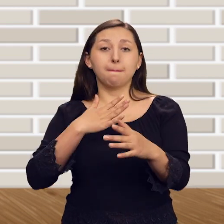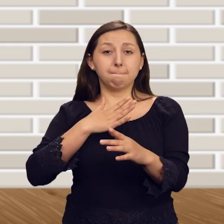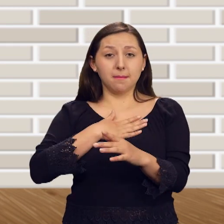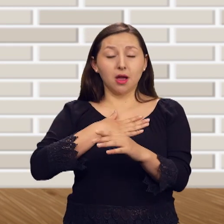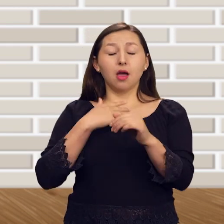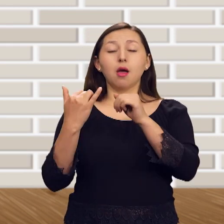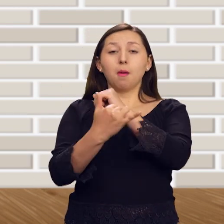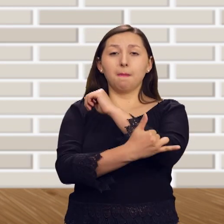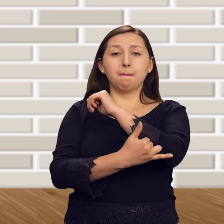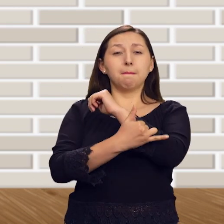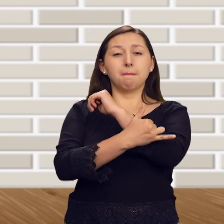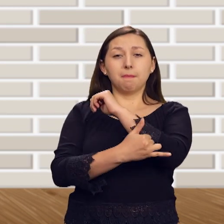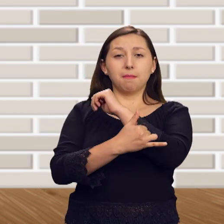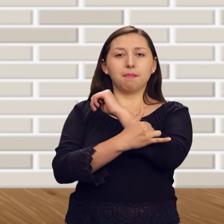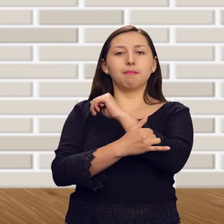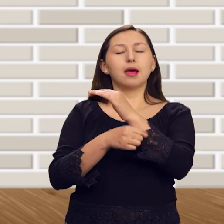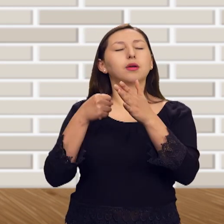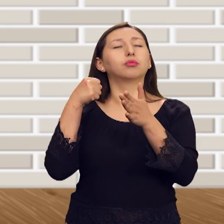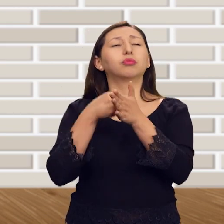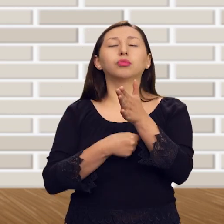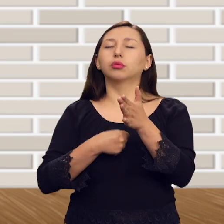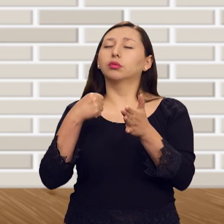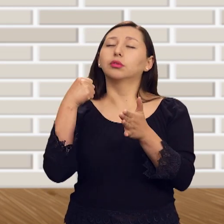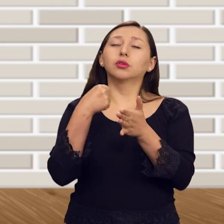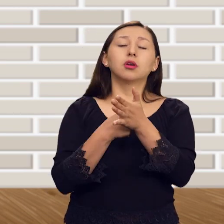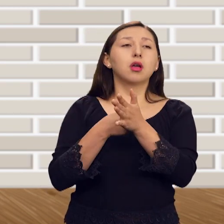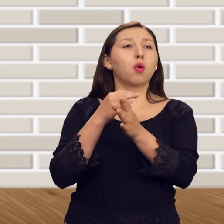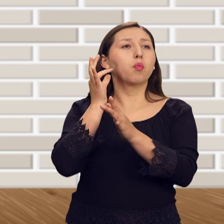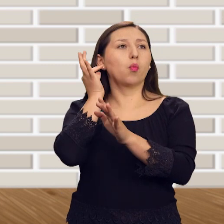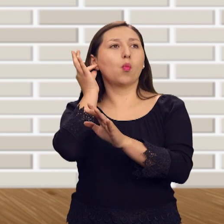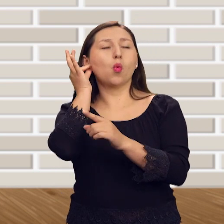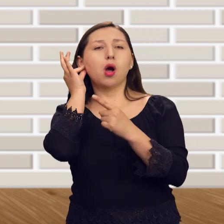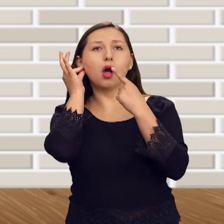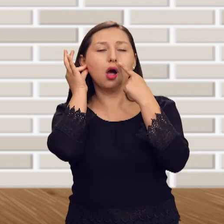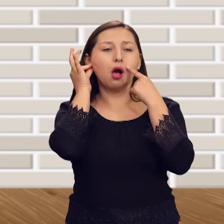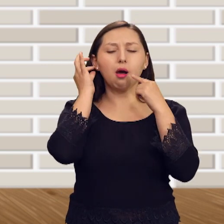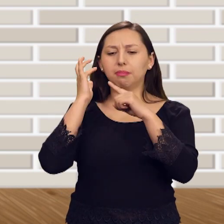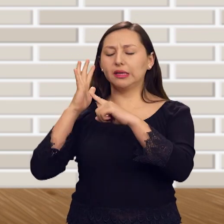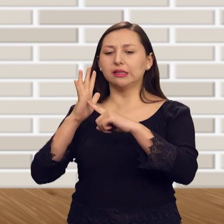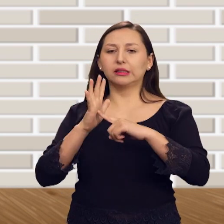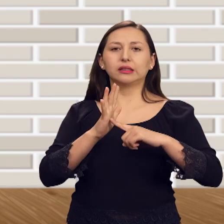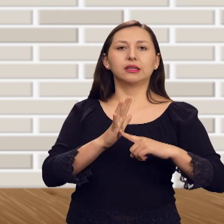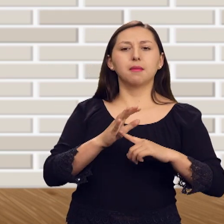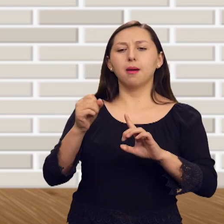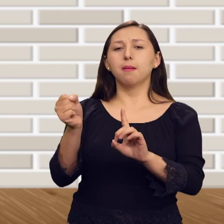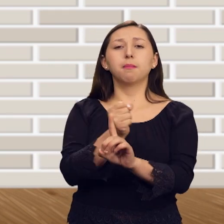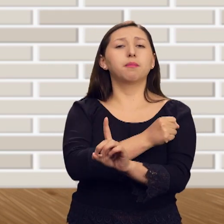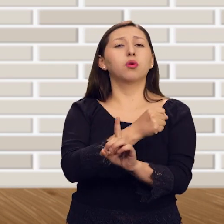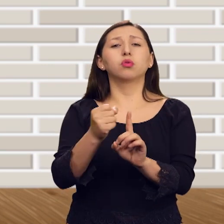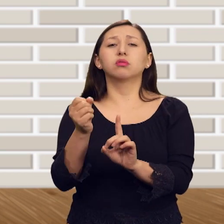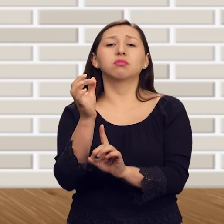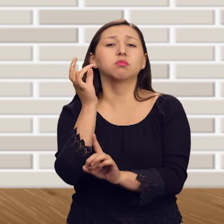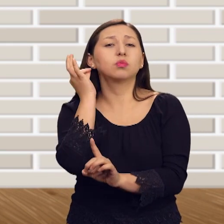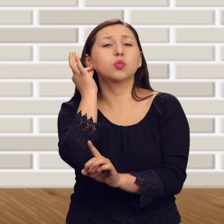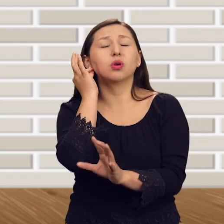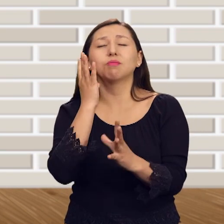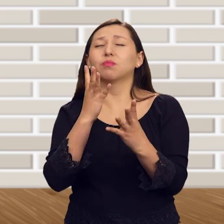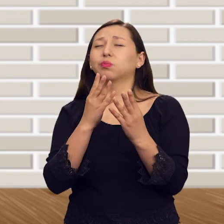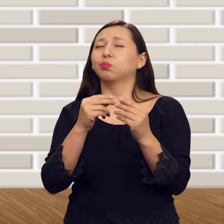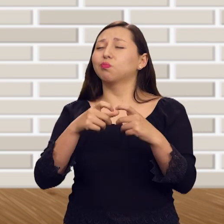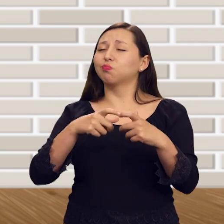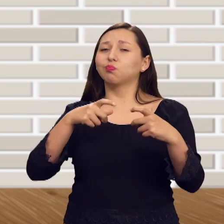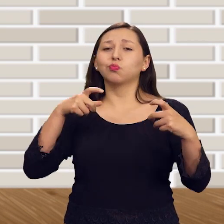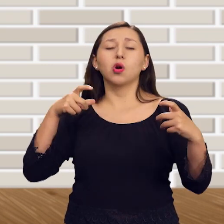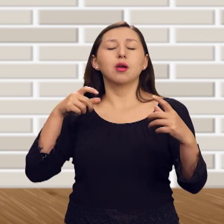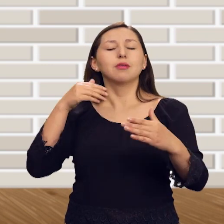Azerbaiyán, luchamos contra los estereotipos de género, la discriminación y la violencia contra la mujer. Ha